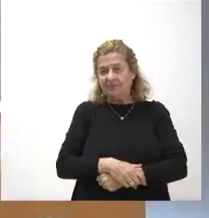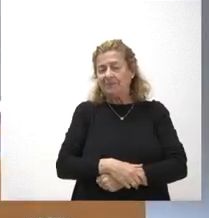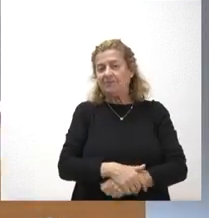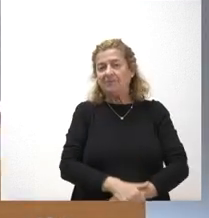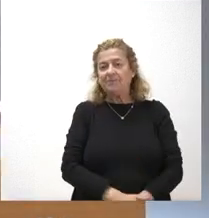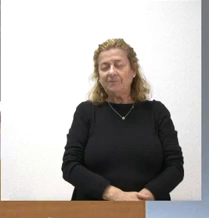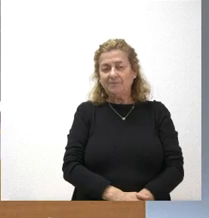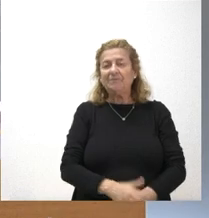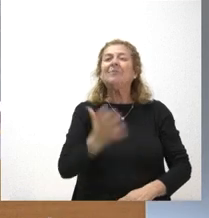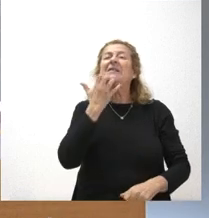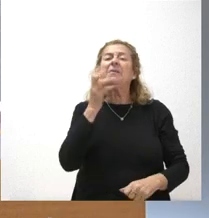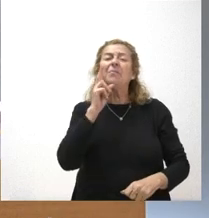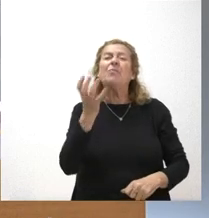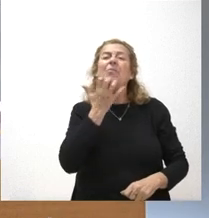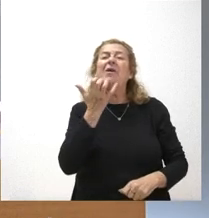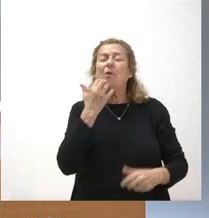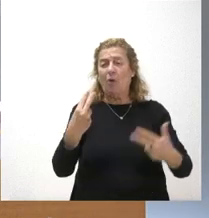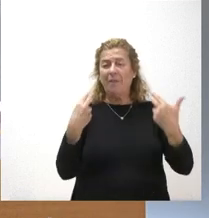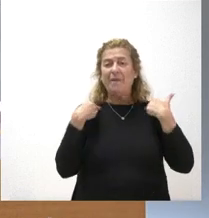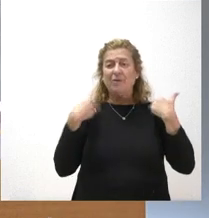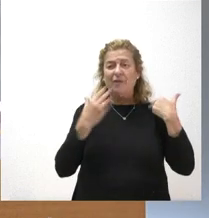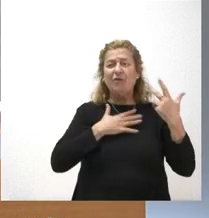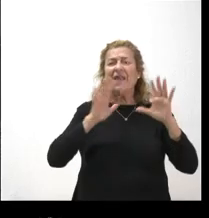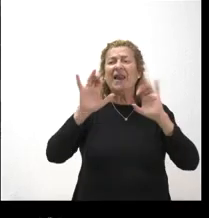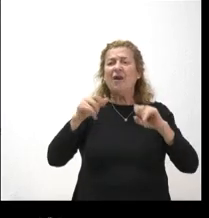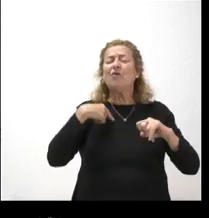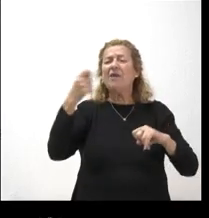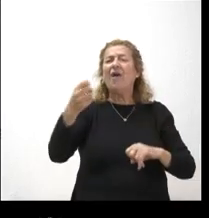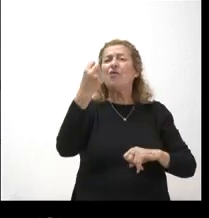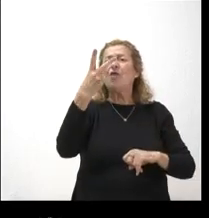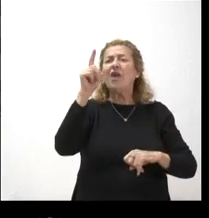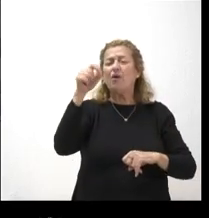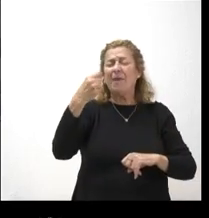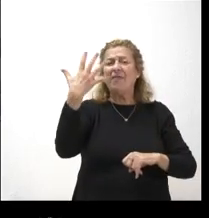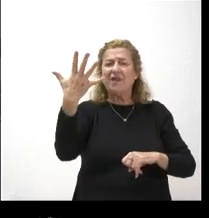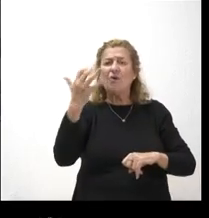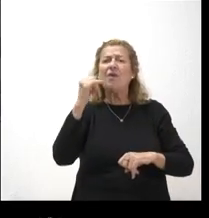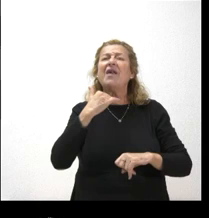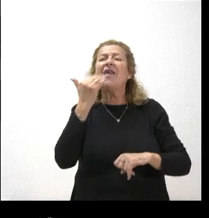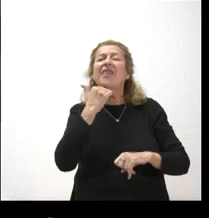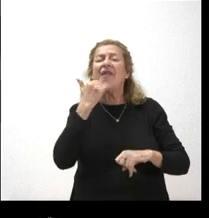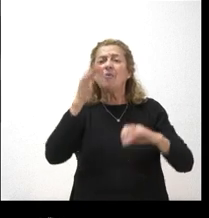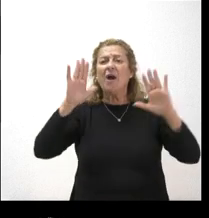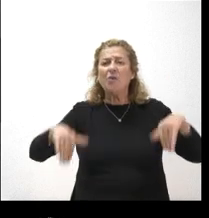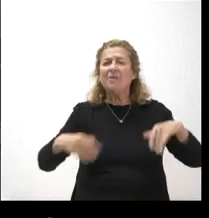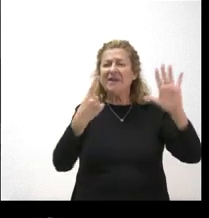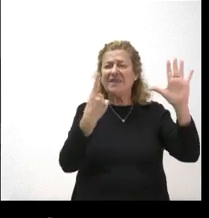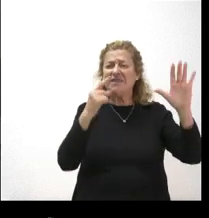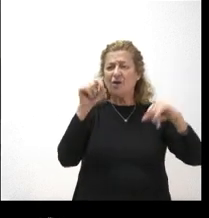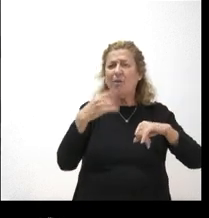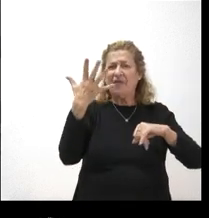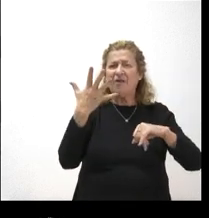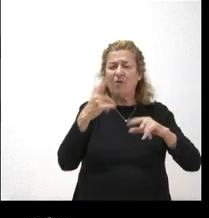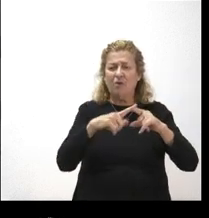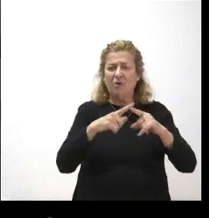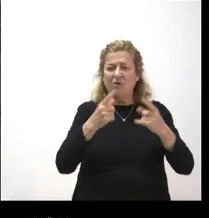Se ve por ejemplo que el de la diputación de León recibe 12,5 y la de Zamora que es la última 6,5 ¿Ese incremento